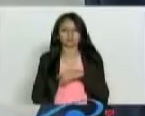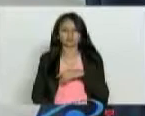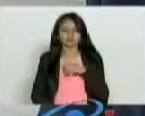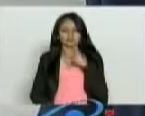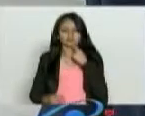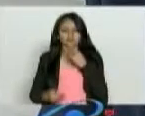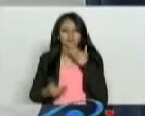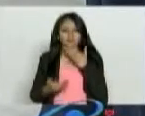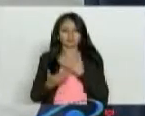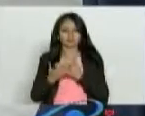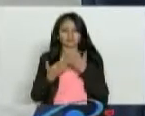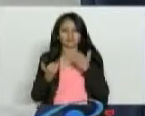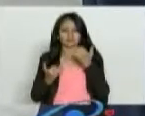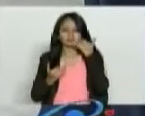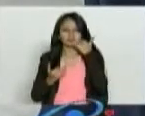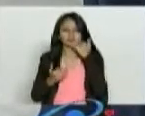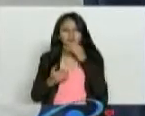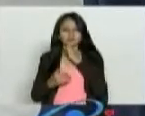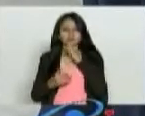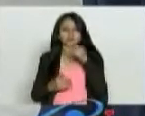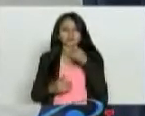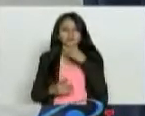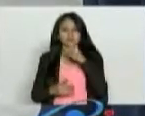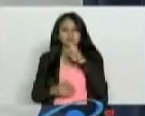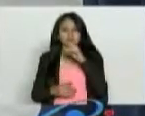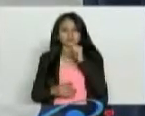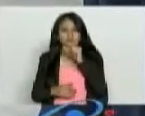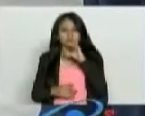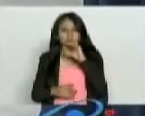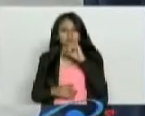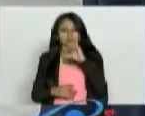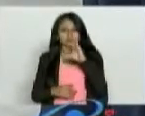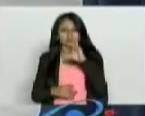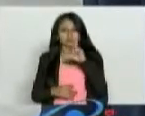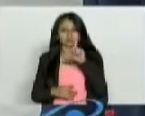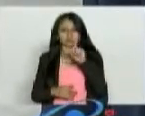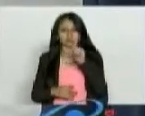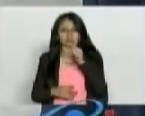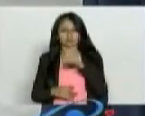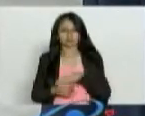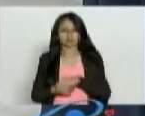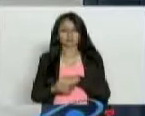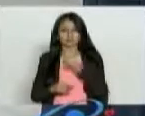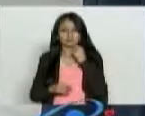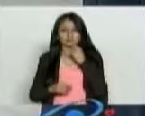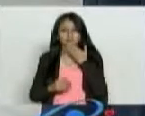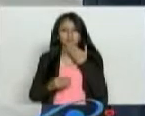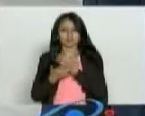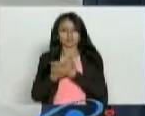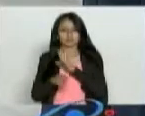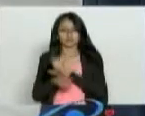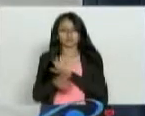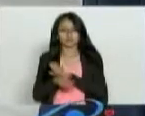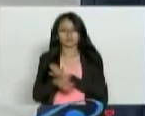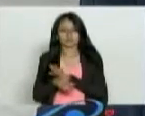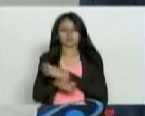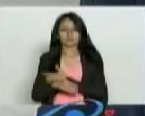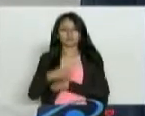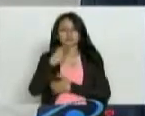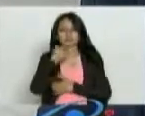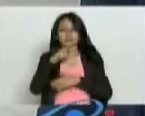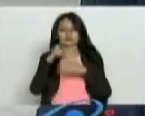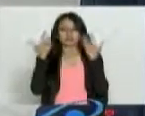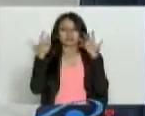Leticia. Graciela Nibague, bienvenida. Buenas tardes, Graciela. Buenas tardes, doctor. Para felicitarle por el